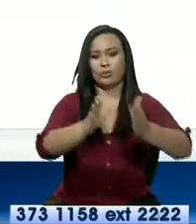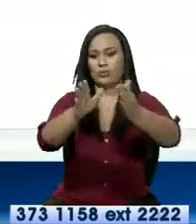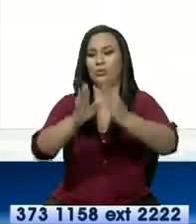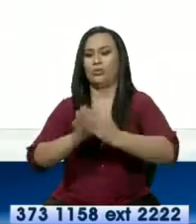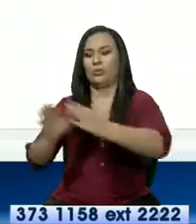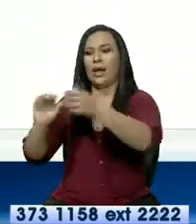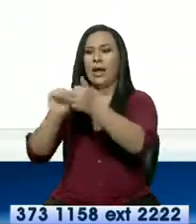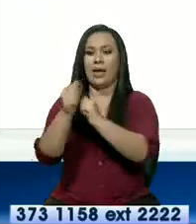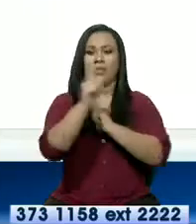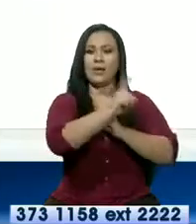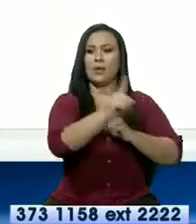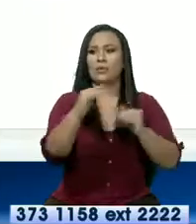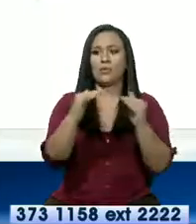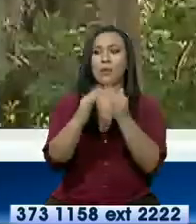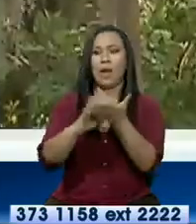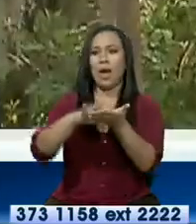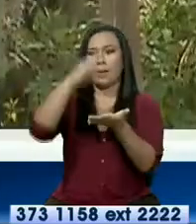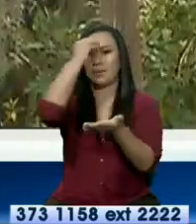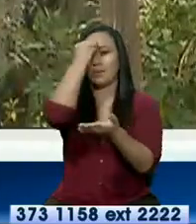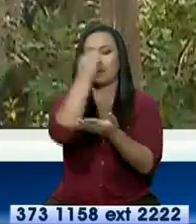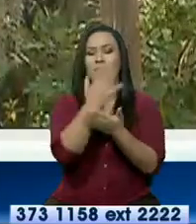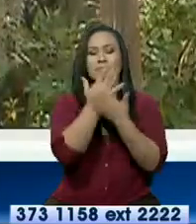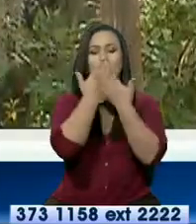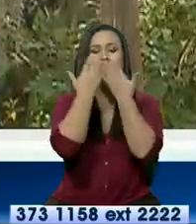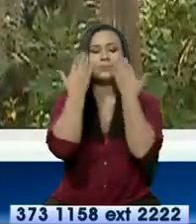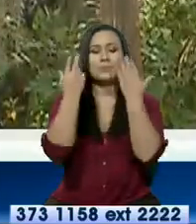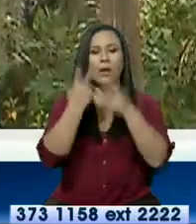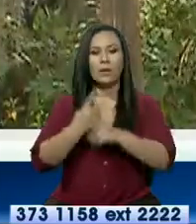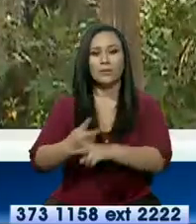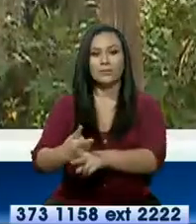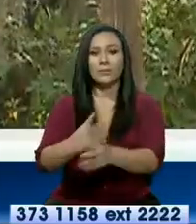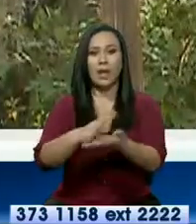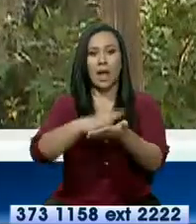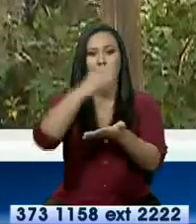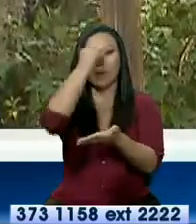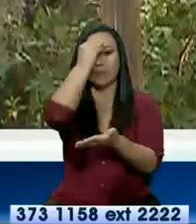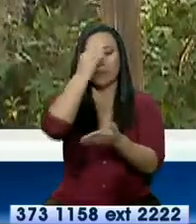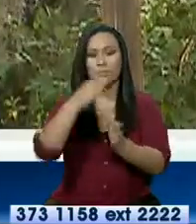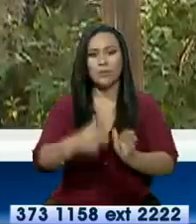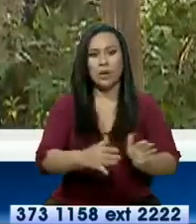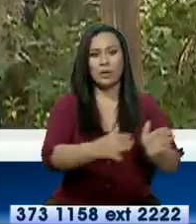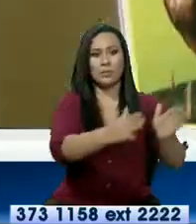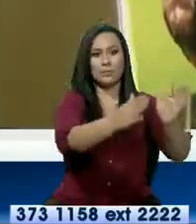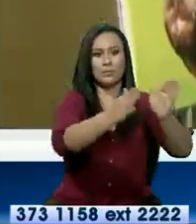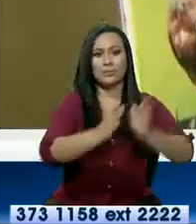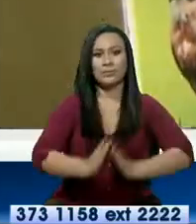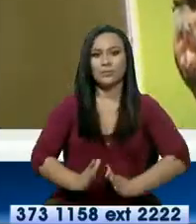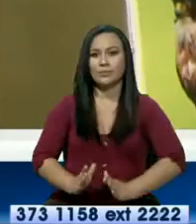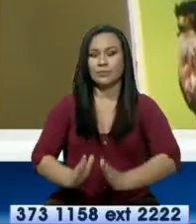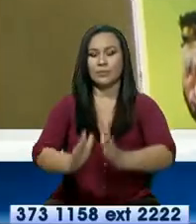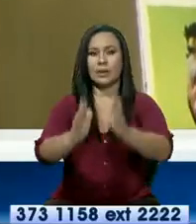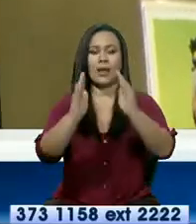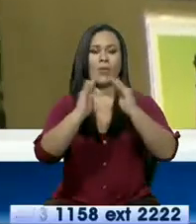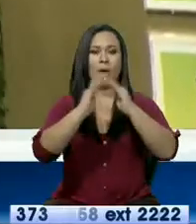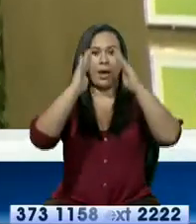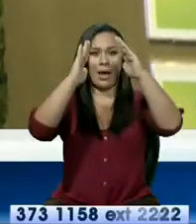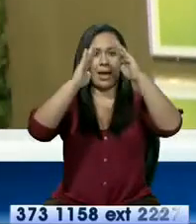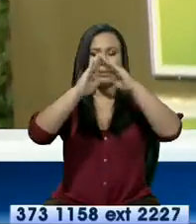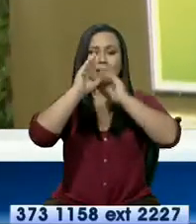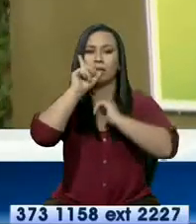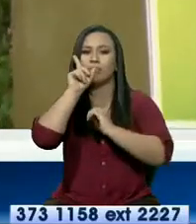es un sistema de educación ambiental. Y aquí nosotros estamos junto a un sendero que se llama el Sendero de la Casa de las Aves.